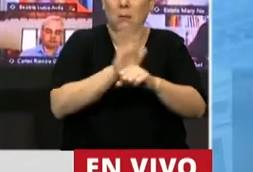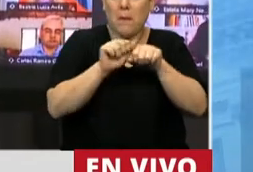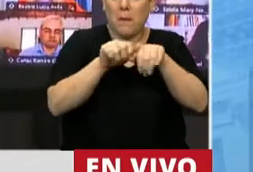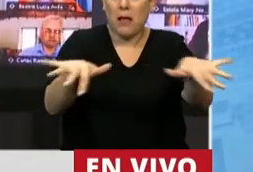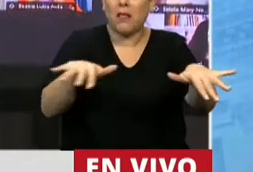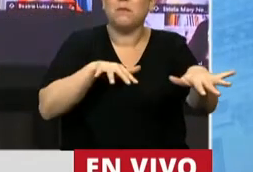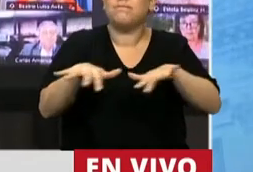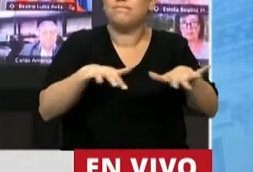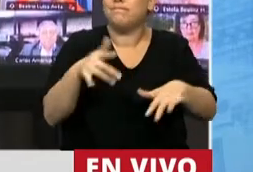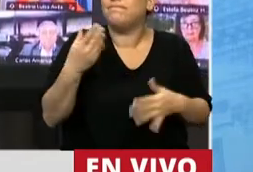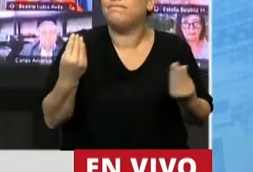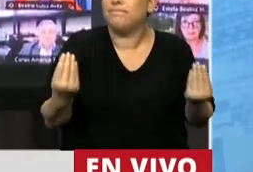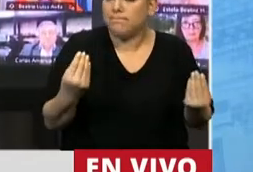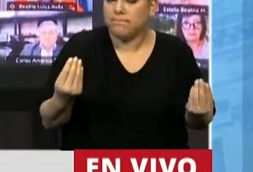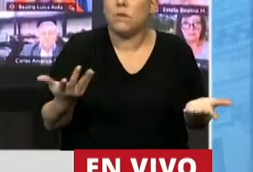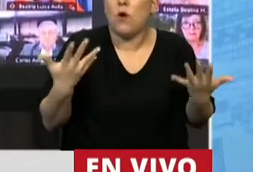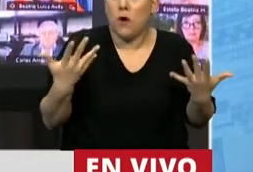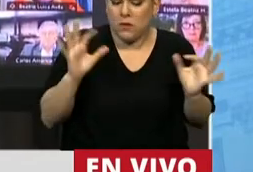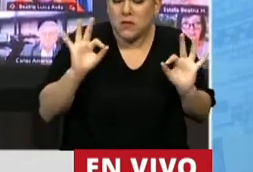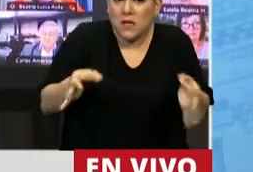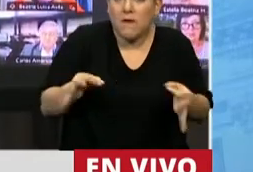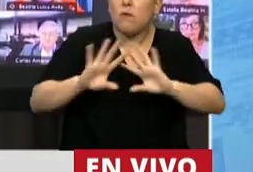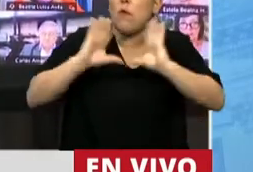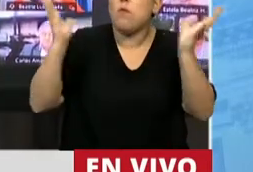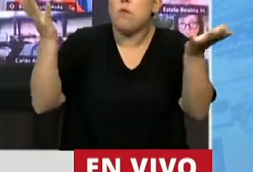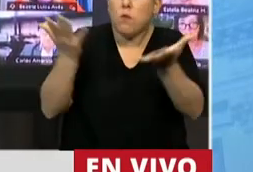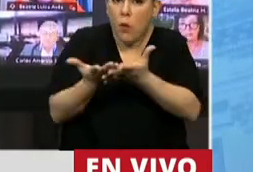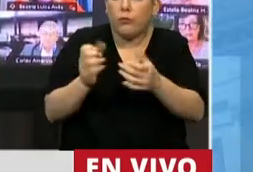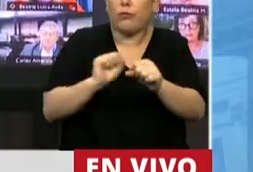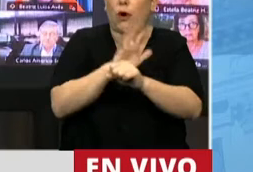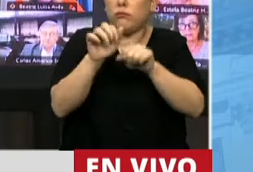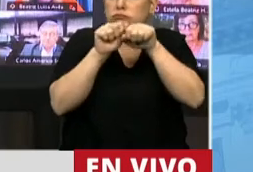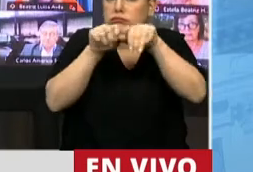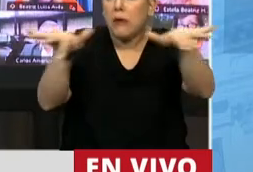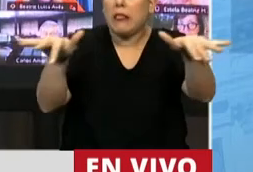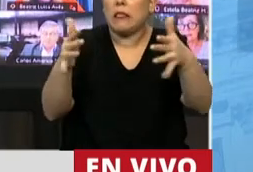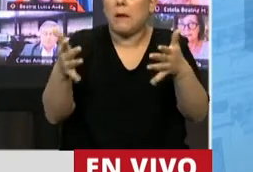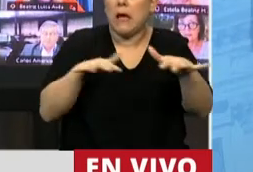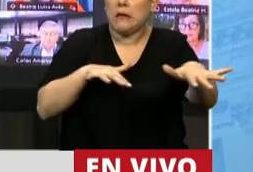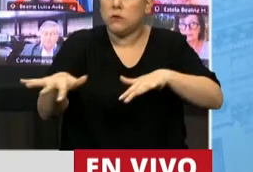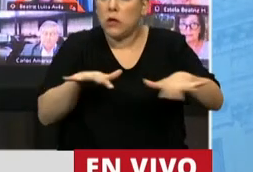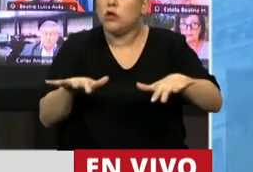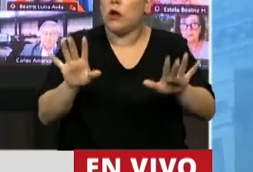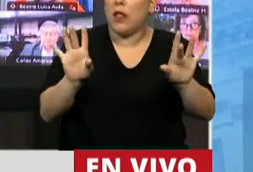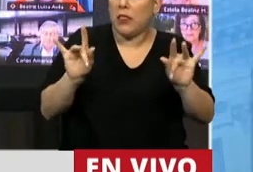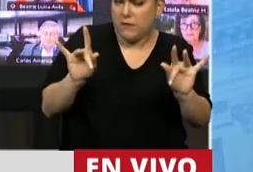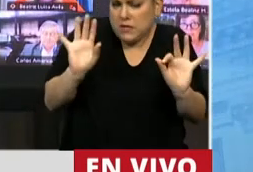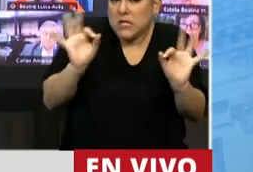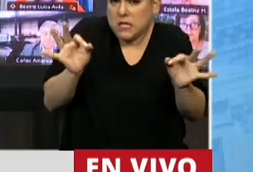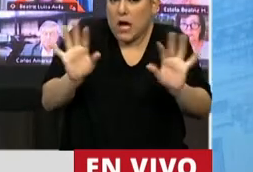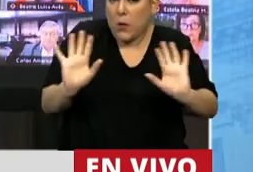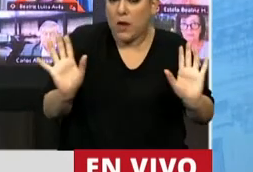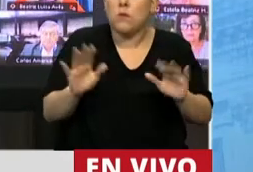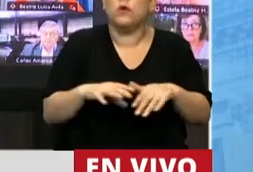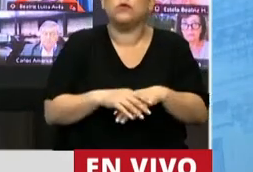A nadie escapa que esto ha afectado al mundo entero. A nadie escapa que se han vivido situaciones y se viven situaciones extraordinarias.